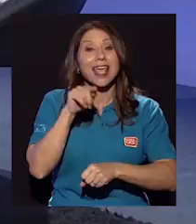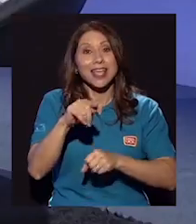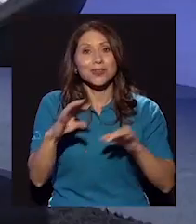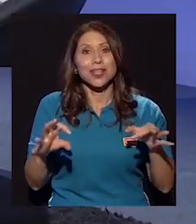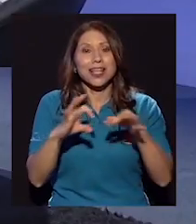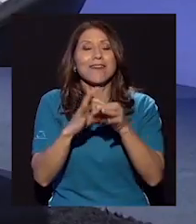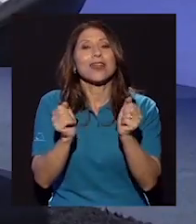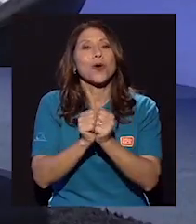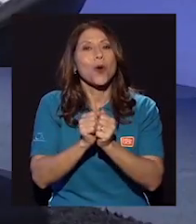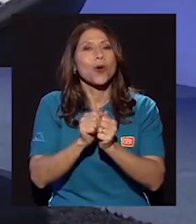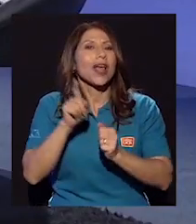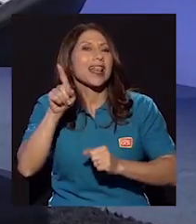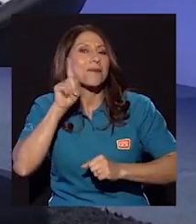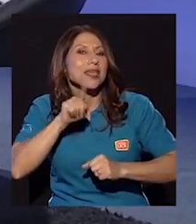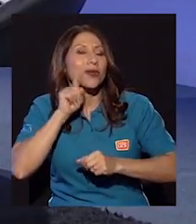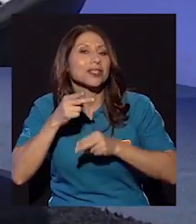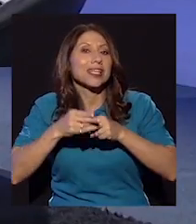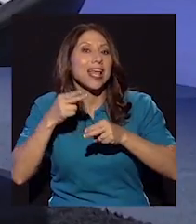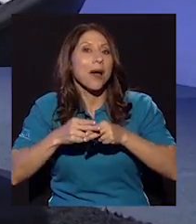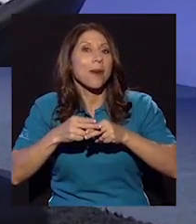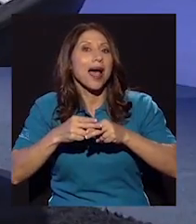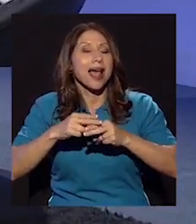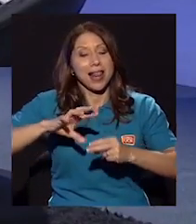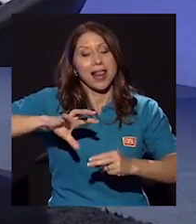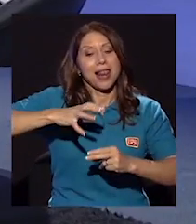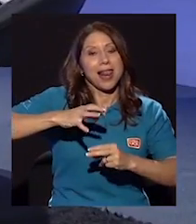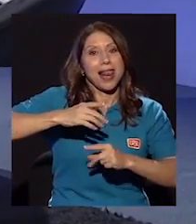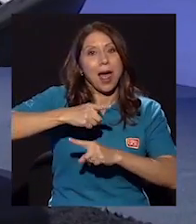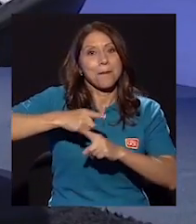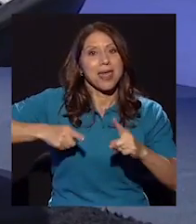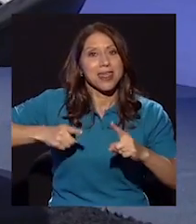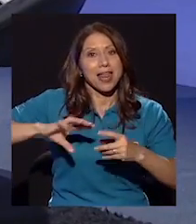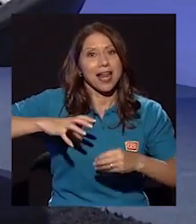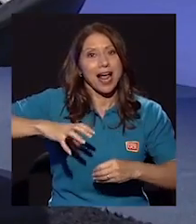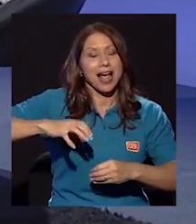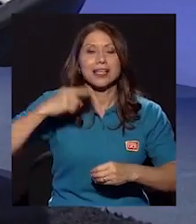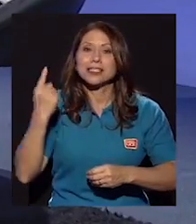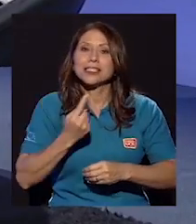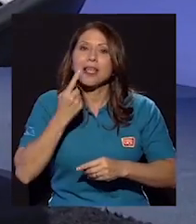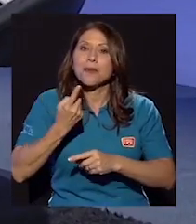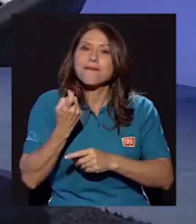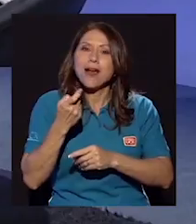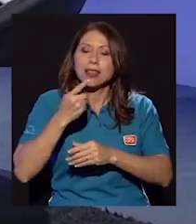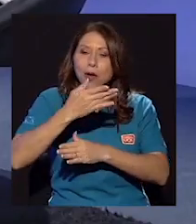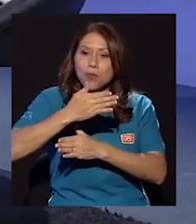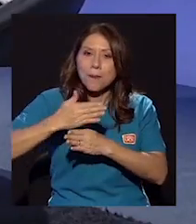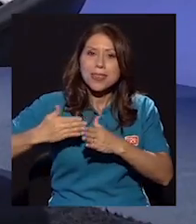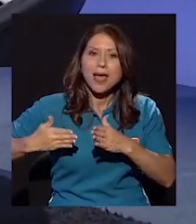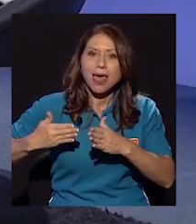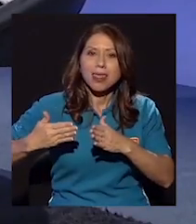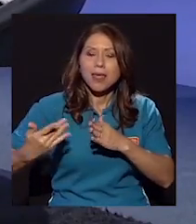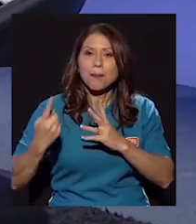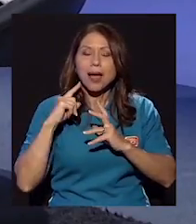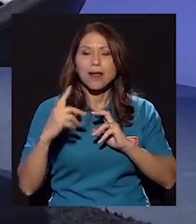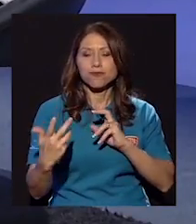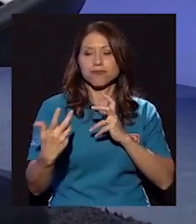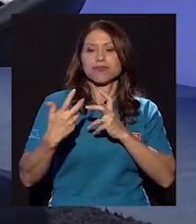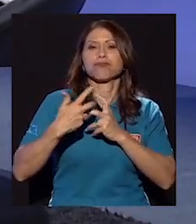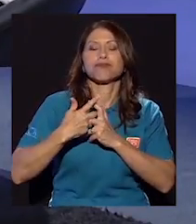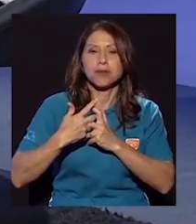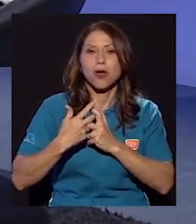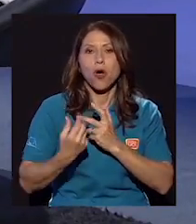la media naranja, de siempre nos falta una mitad que compense nuestras debilidades o que nos aporte otras